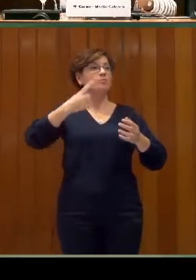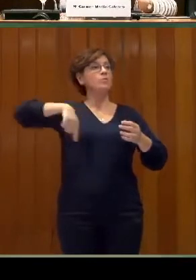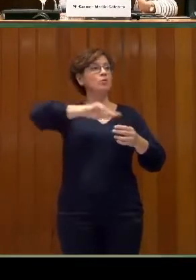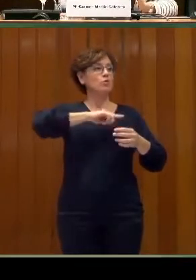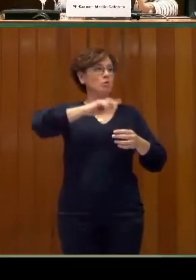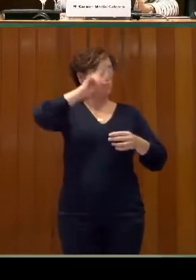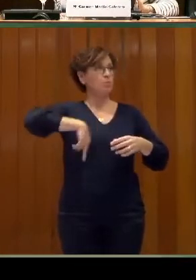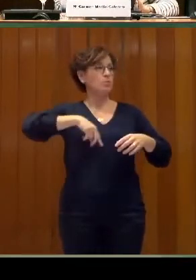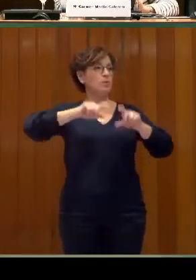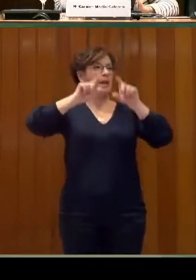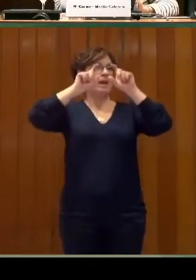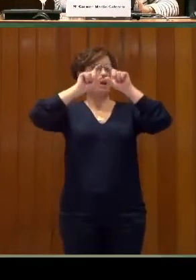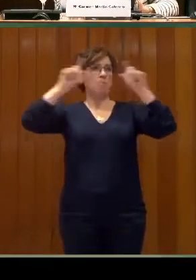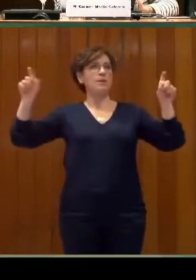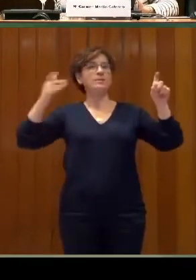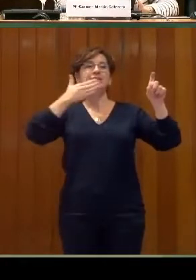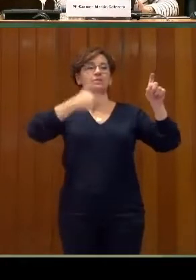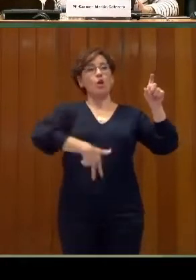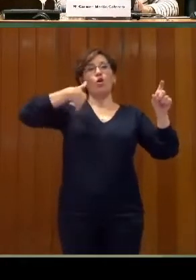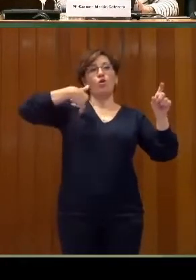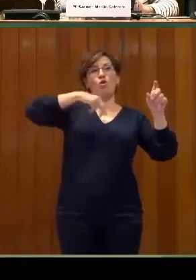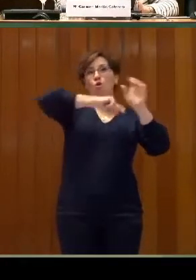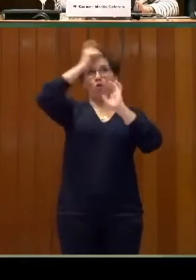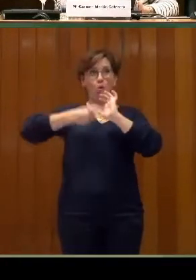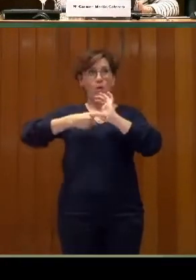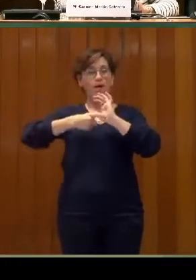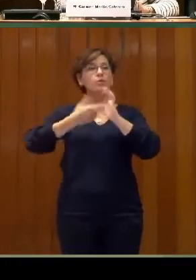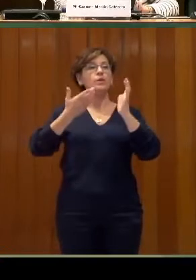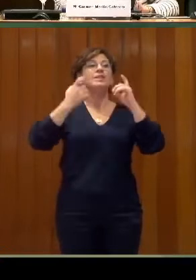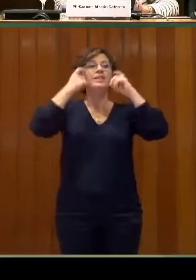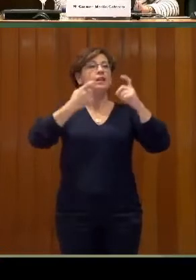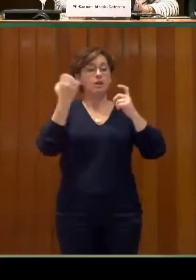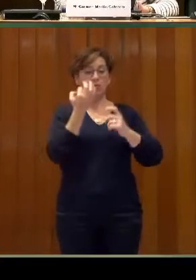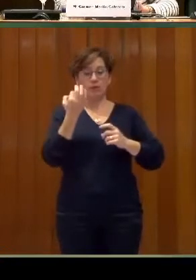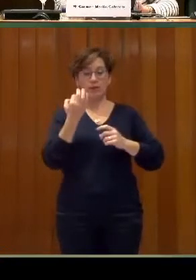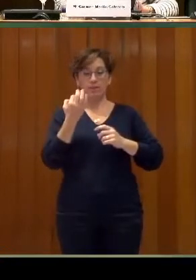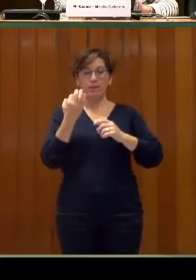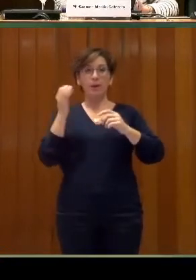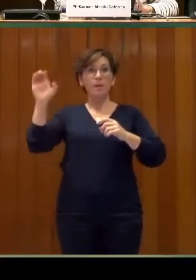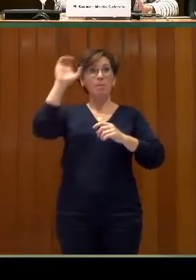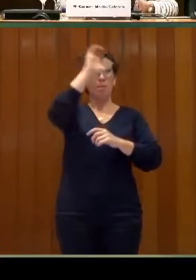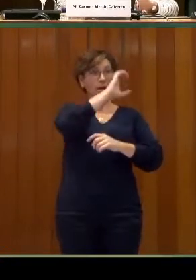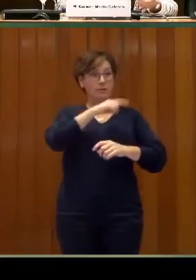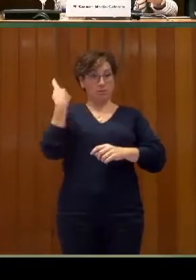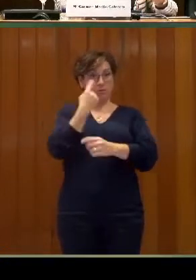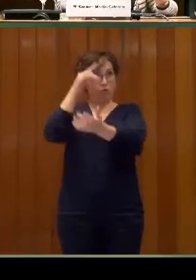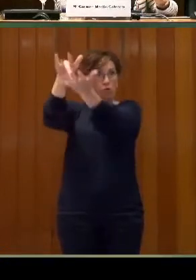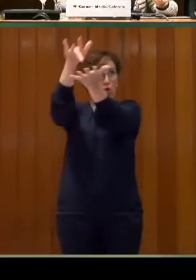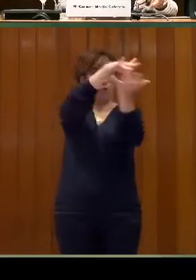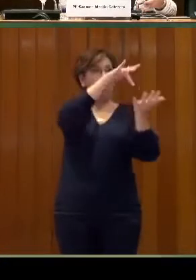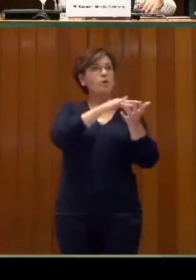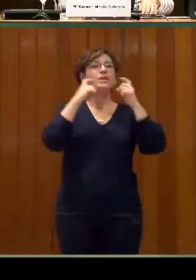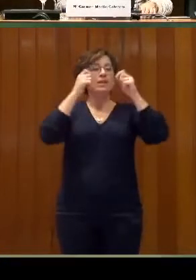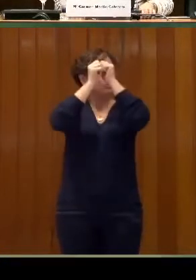Lo que intentamos es extender las buenas prácticas a todos aquellos países en los que estamos presentes. Telefónica